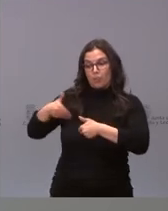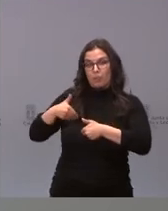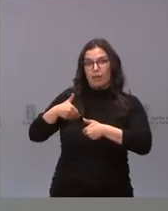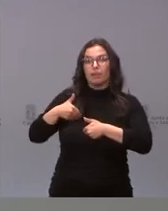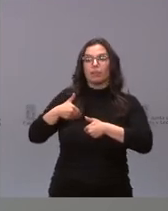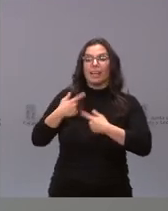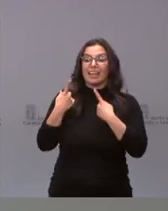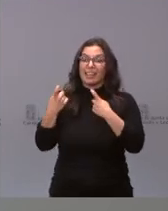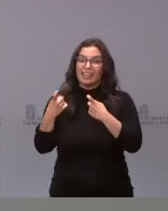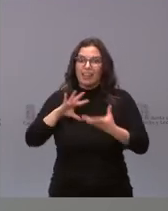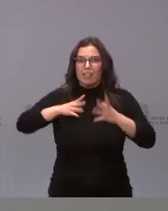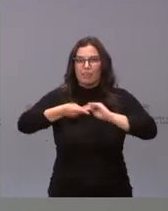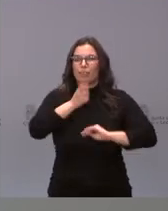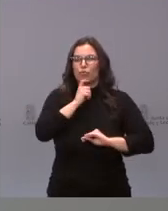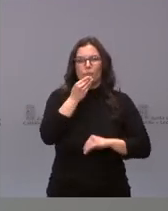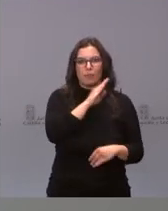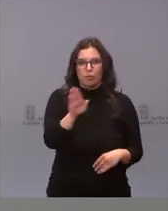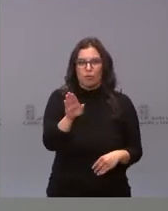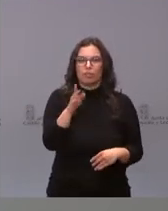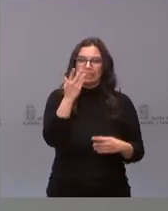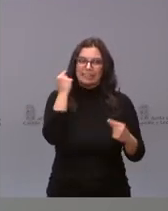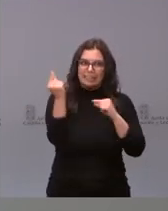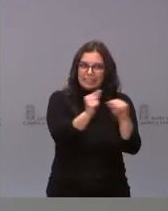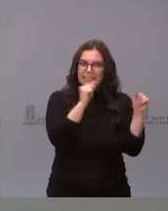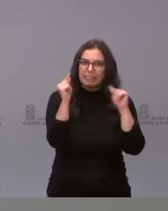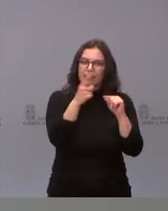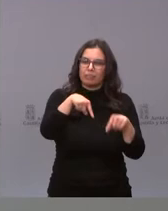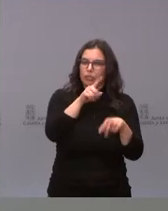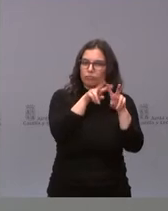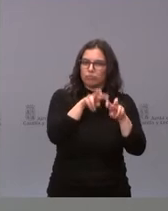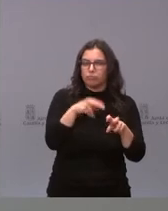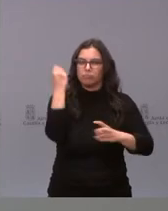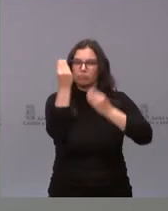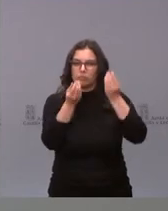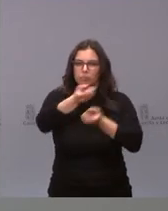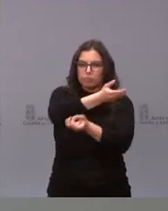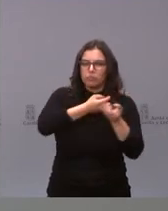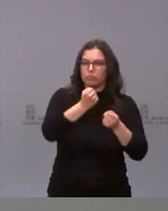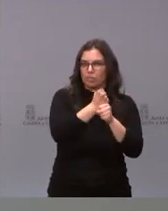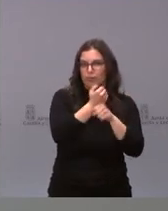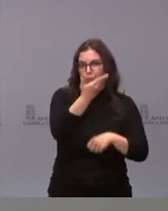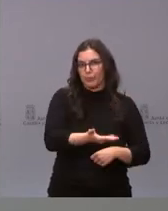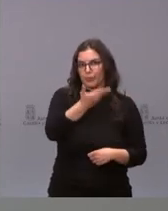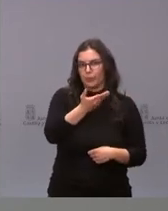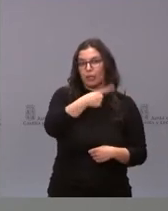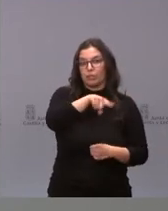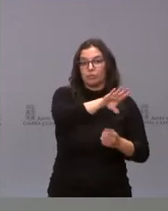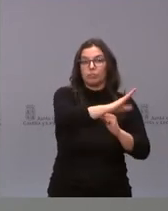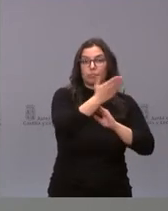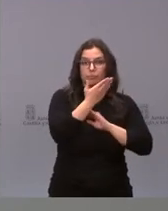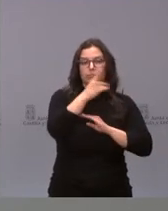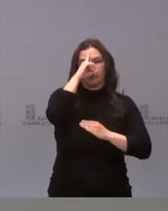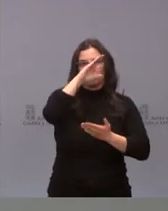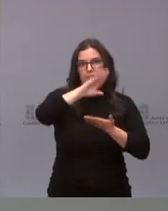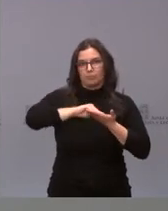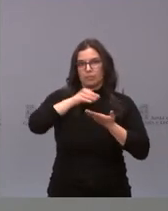sus necesidades. Y, evidentemente, están haciendo un gran trabajo y nosotros lo tendremos en cuenta, como hemos